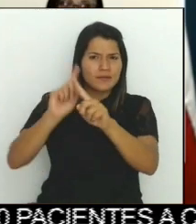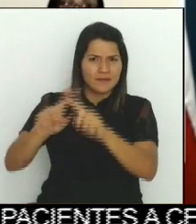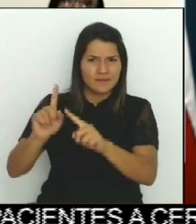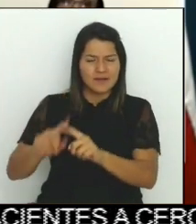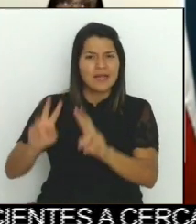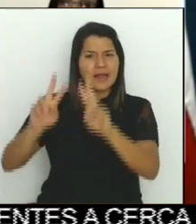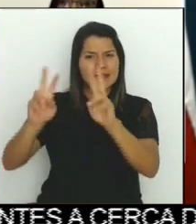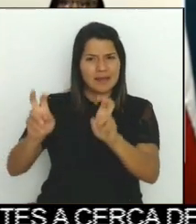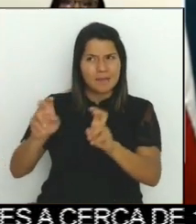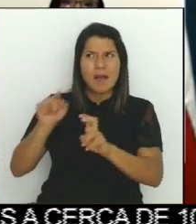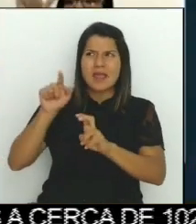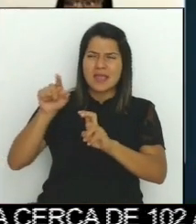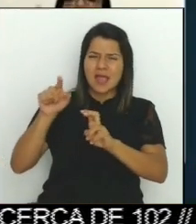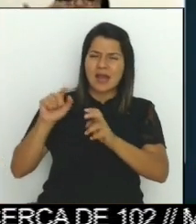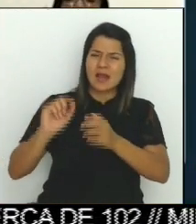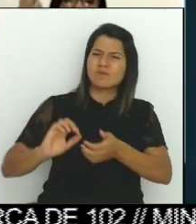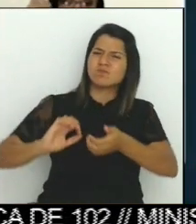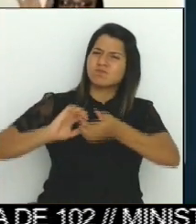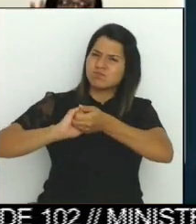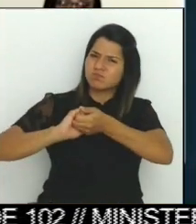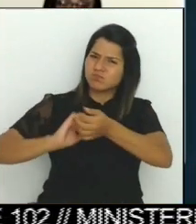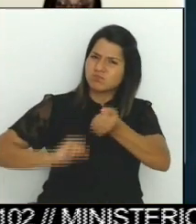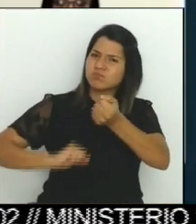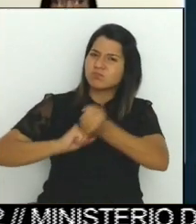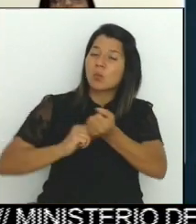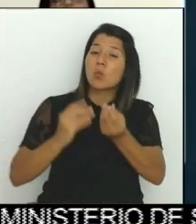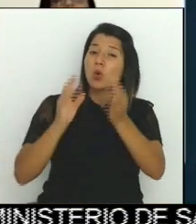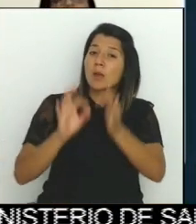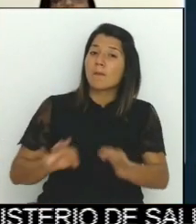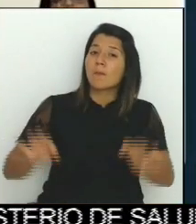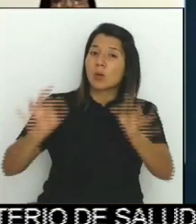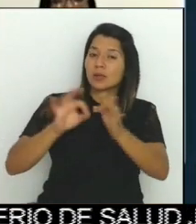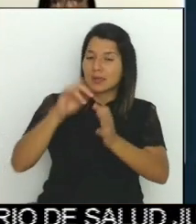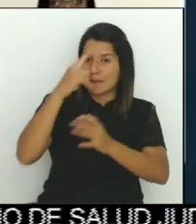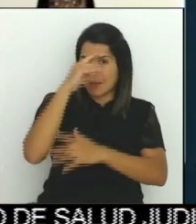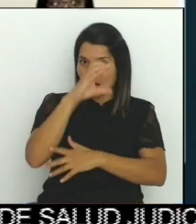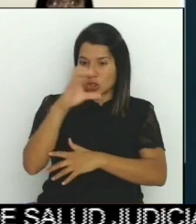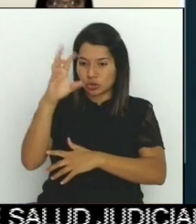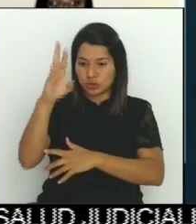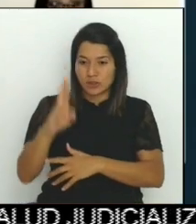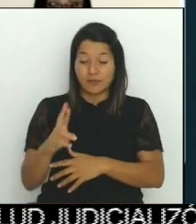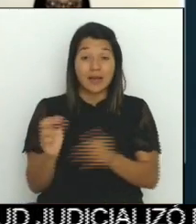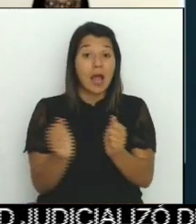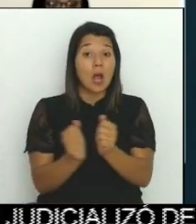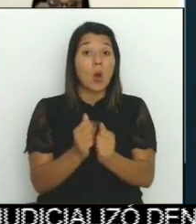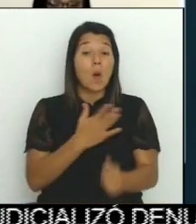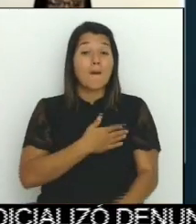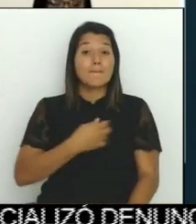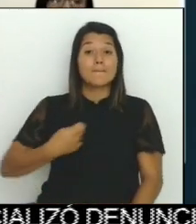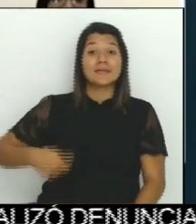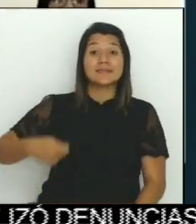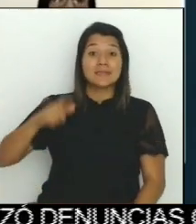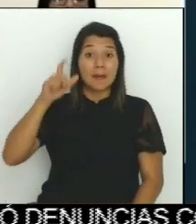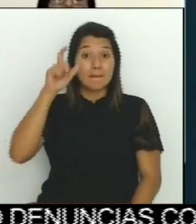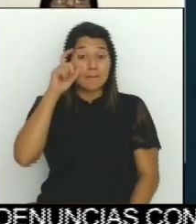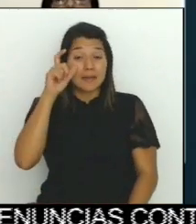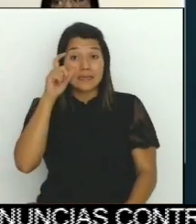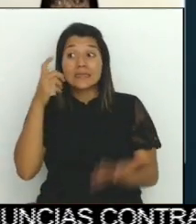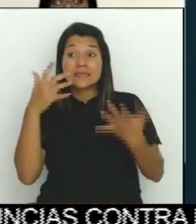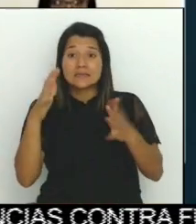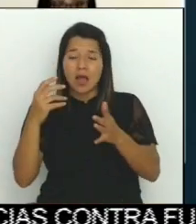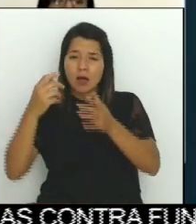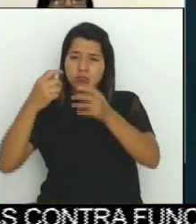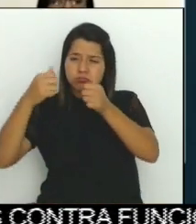de Costa Rica. Con el presidente Biden se está concretando la agenda para tratar